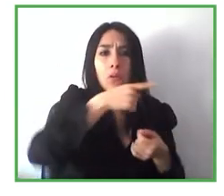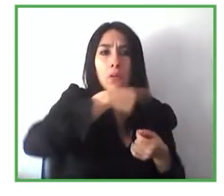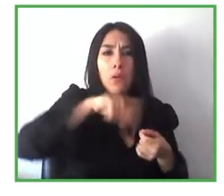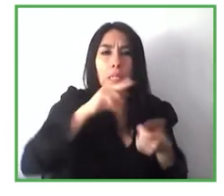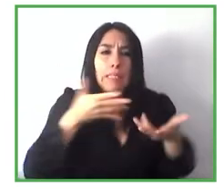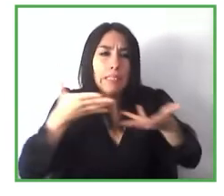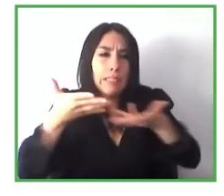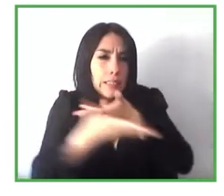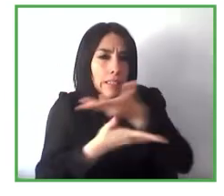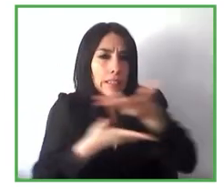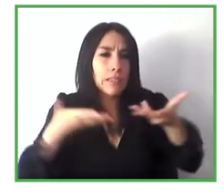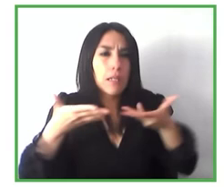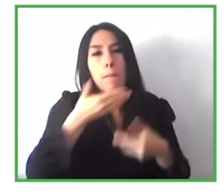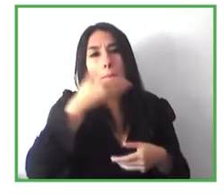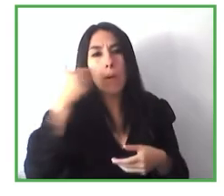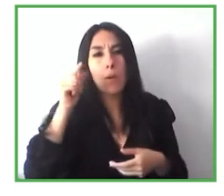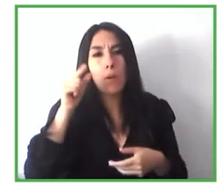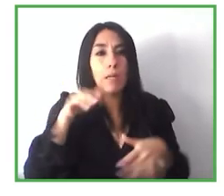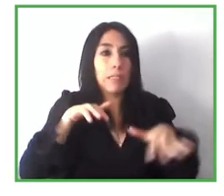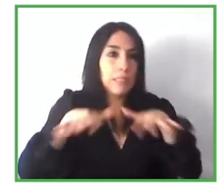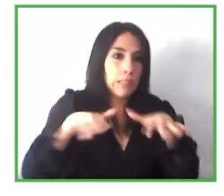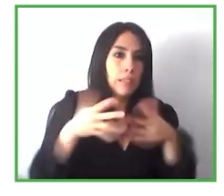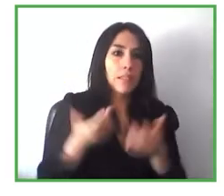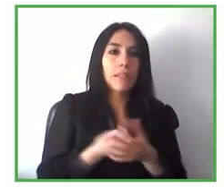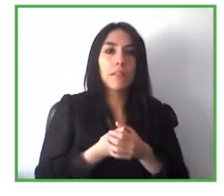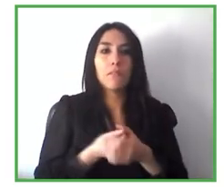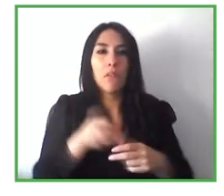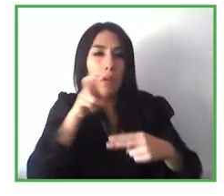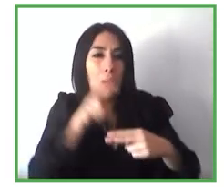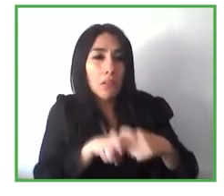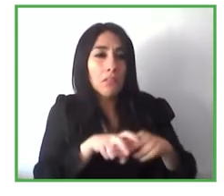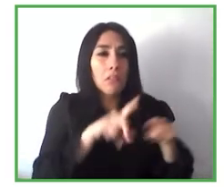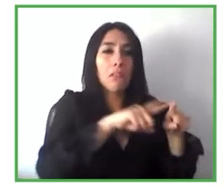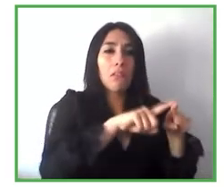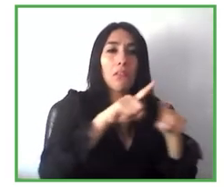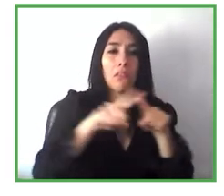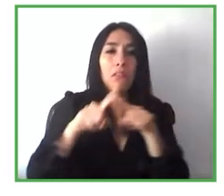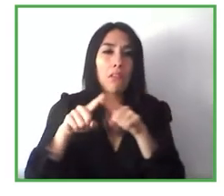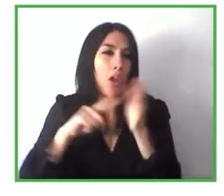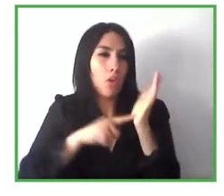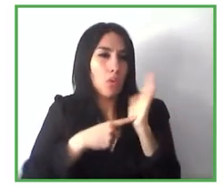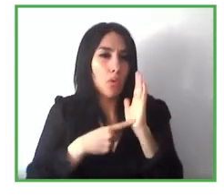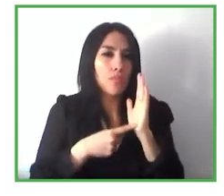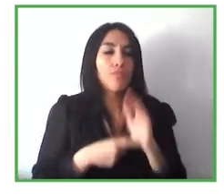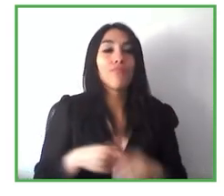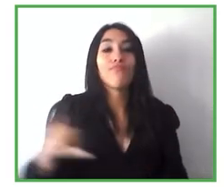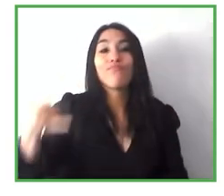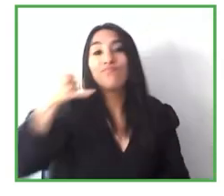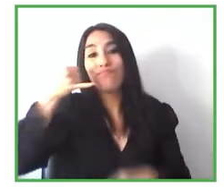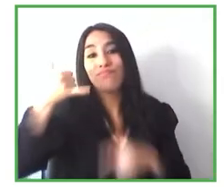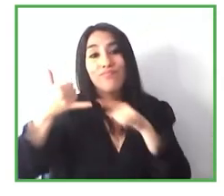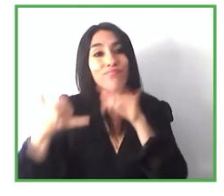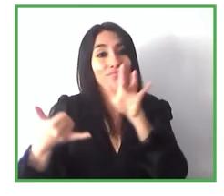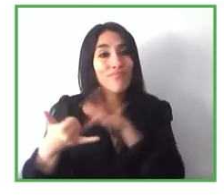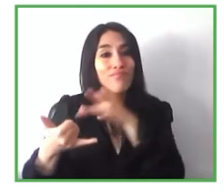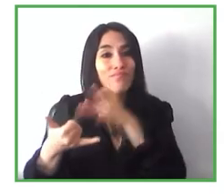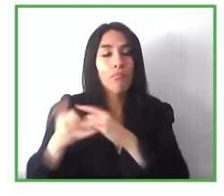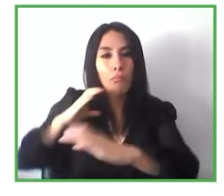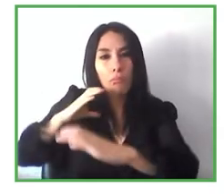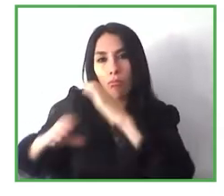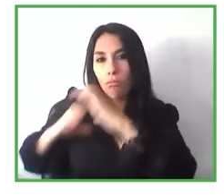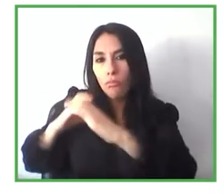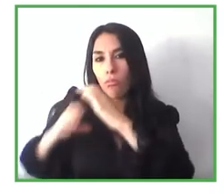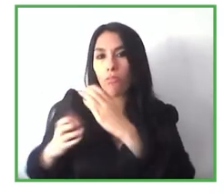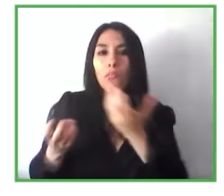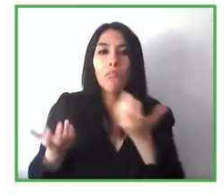digital esto mismo lo estamos llevando a los productos físicos y realmente se supone un cambio de paradigma muy importante porque estamos